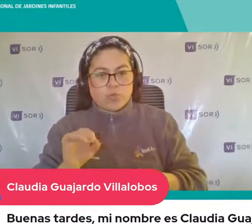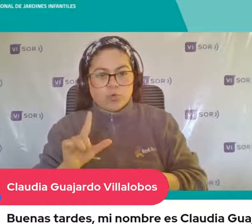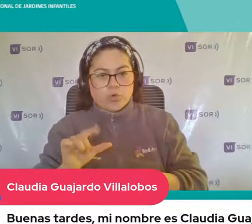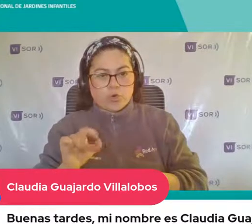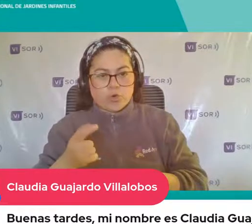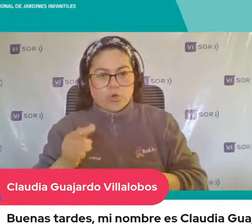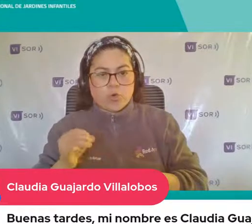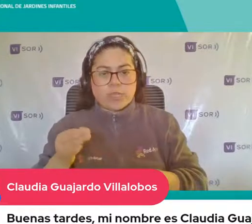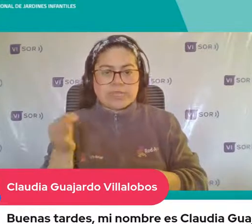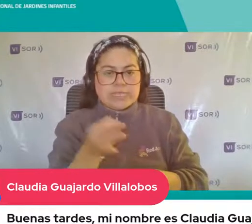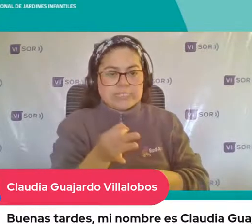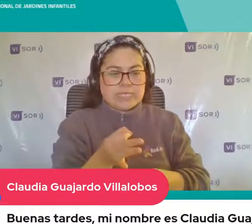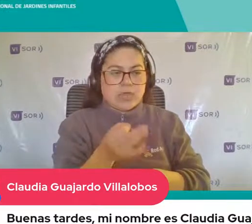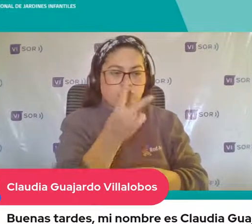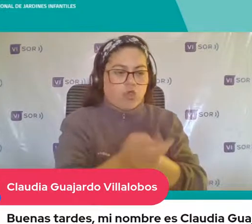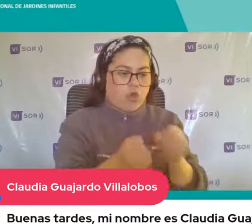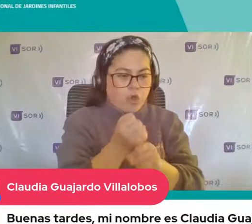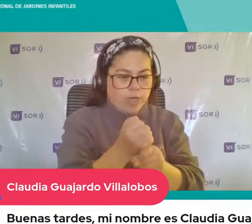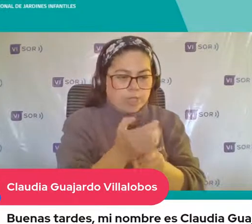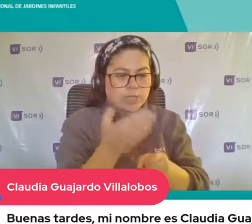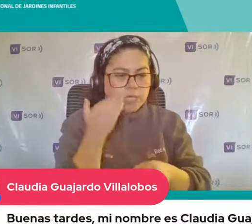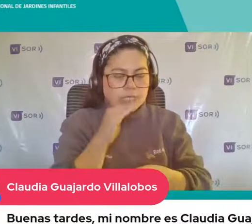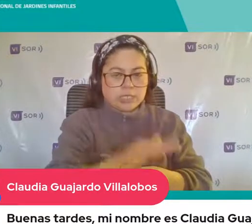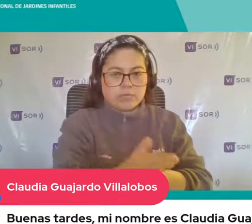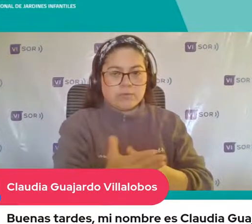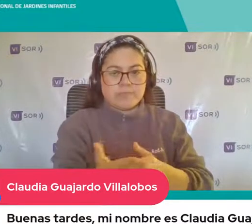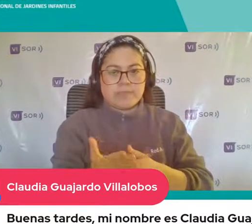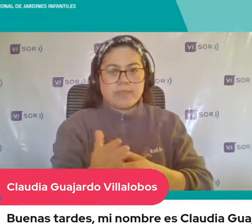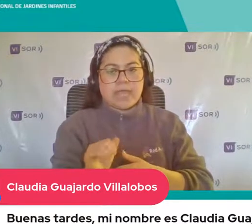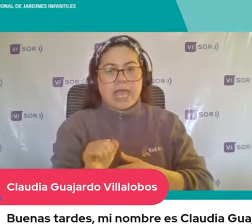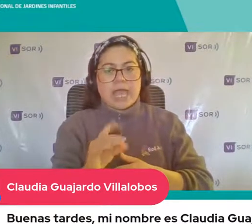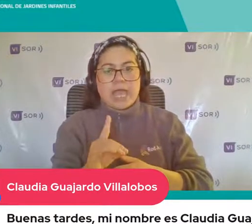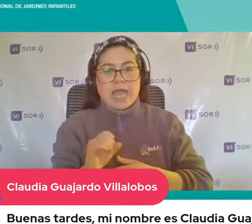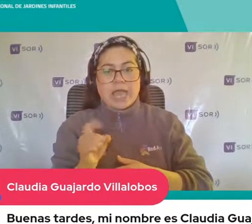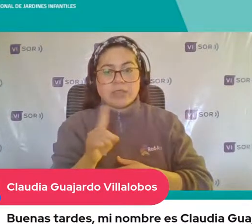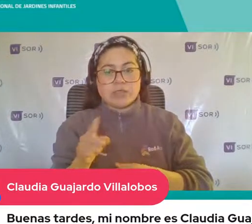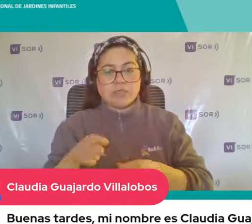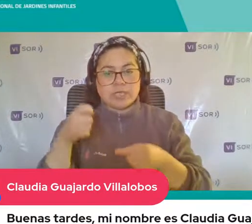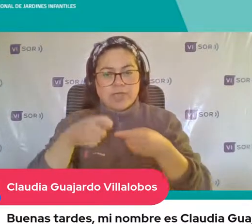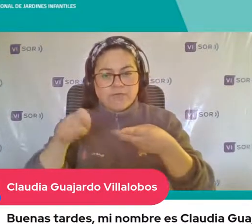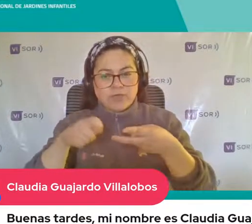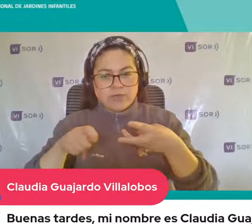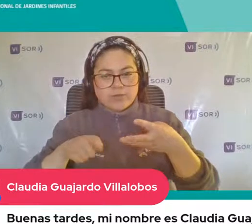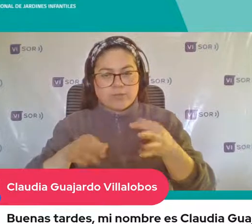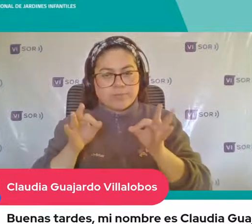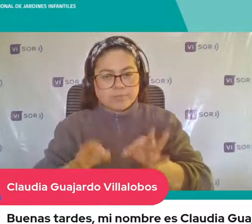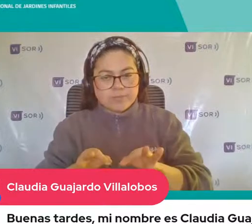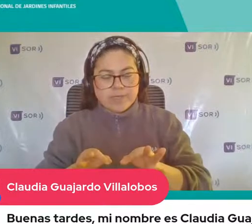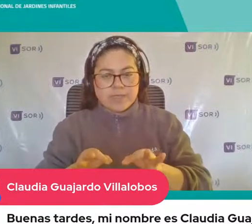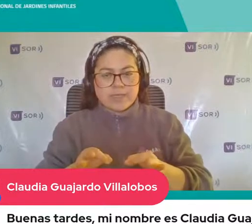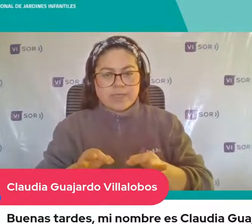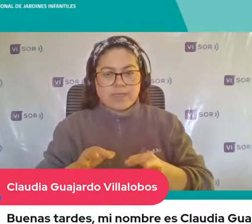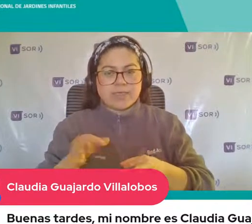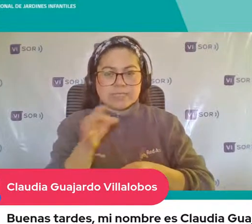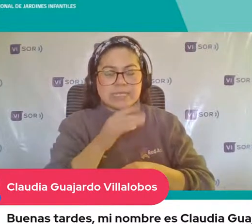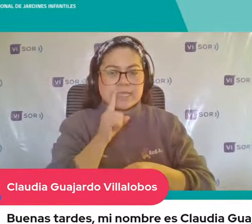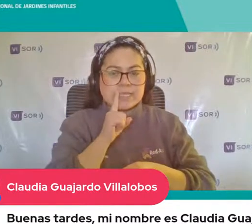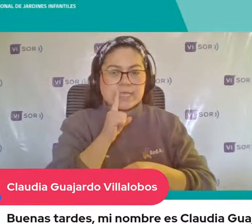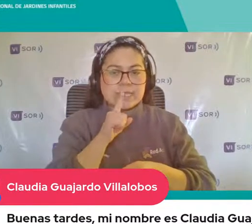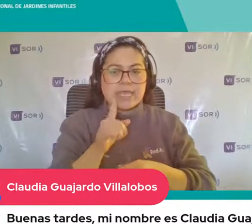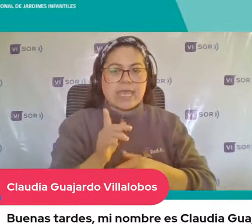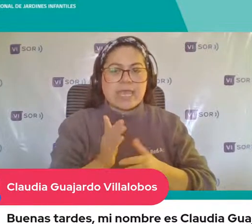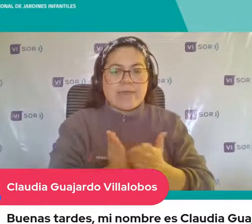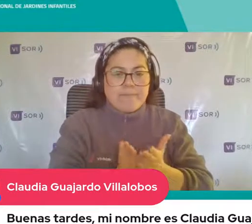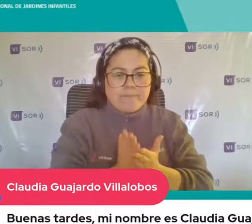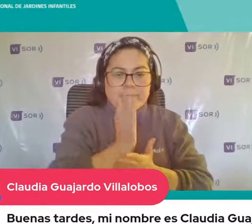En adelante Sin embargo Incluso el A2 Que es la evaluación Diagnóstica Más específica Tiene módulos Que evalúan Desde